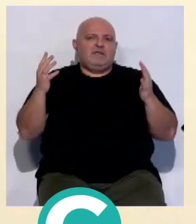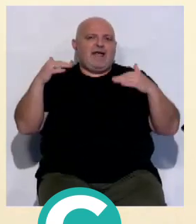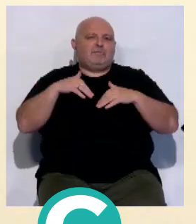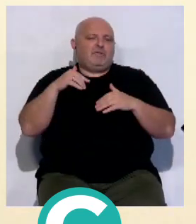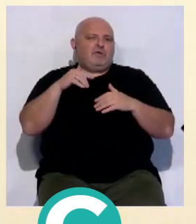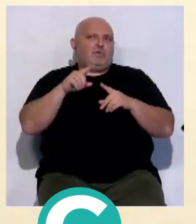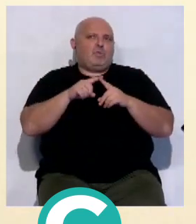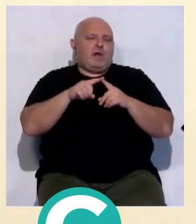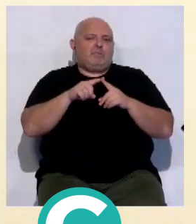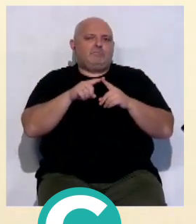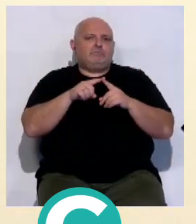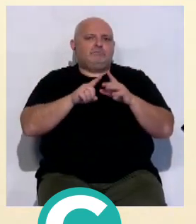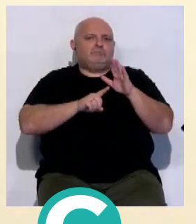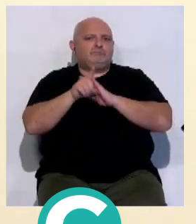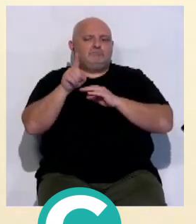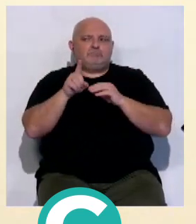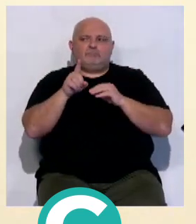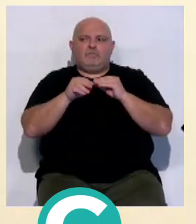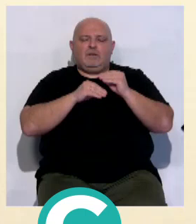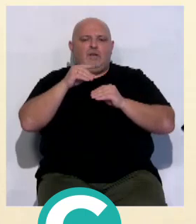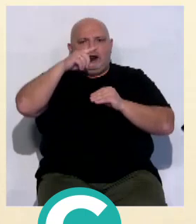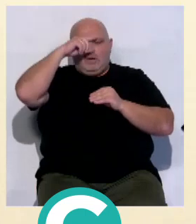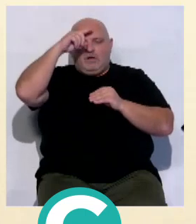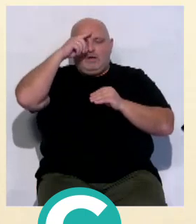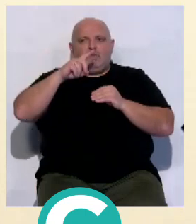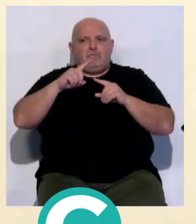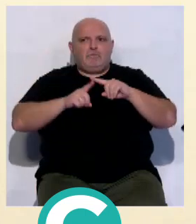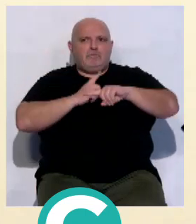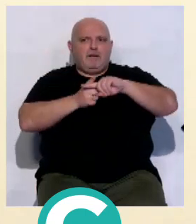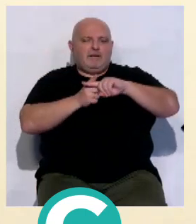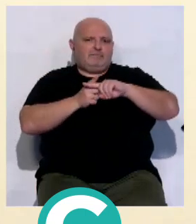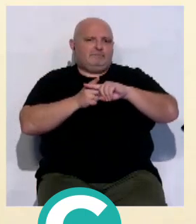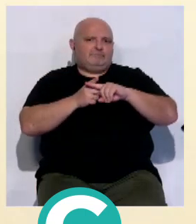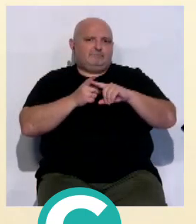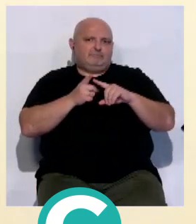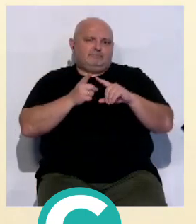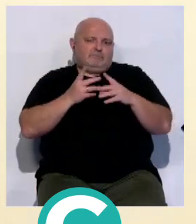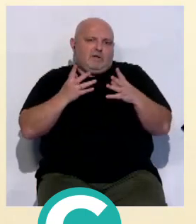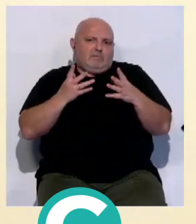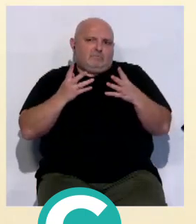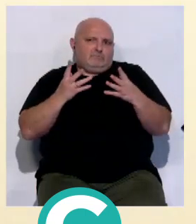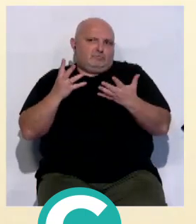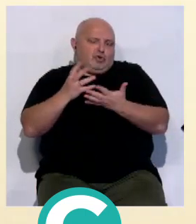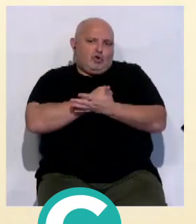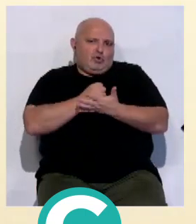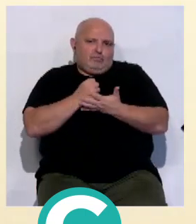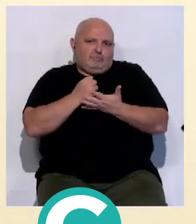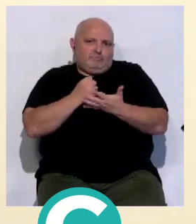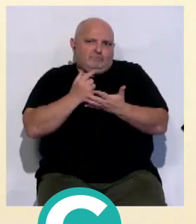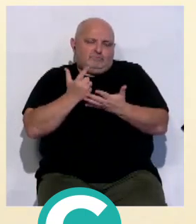no solo un desarrollo cultural, sino todo lo que lleva acompañado a